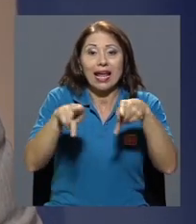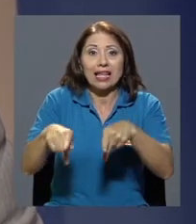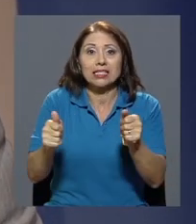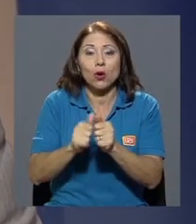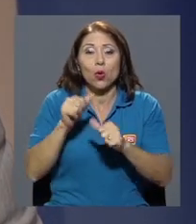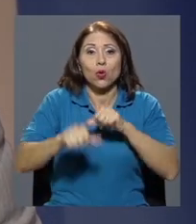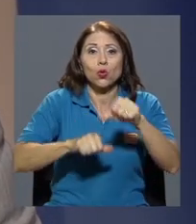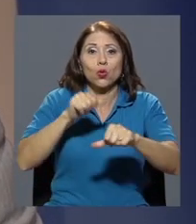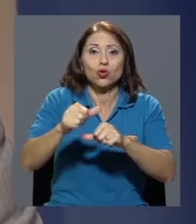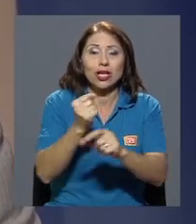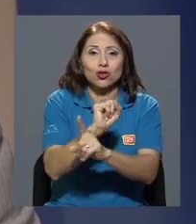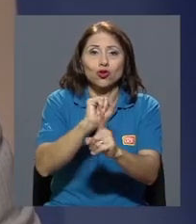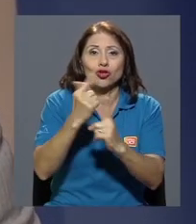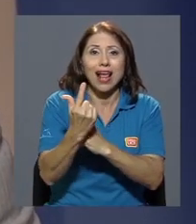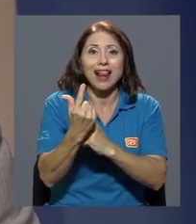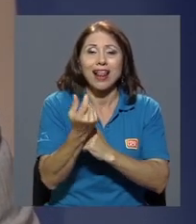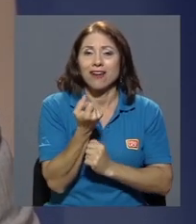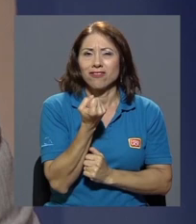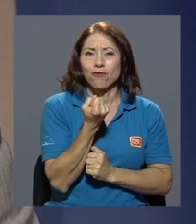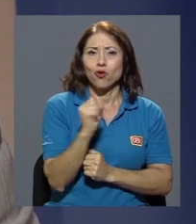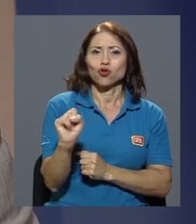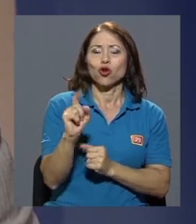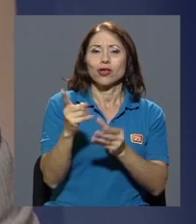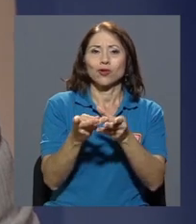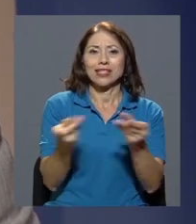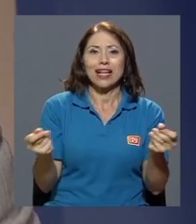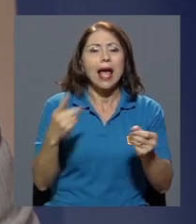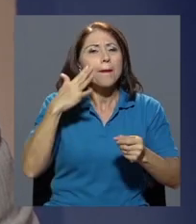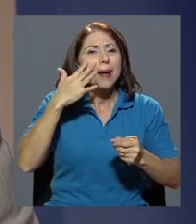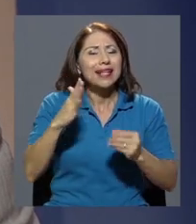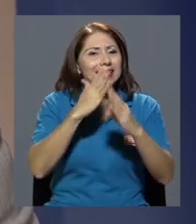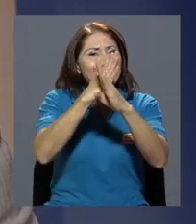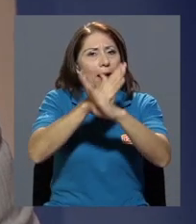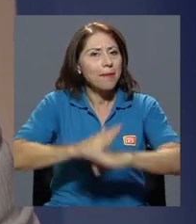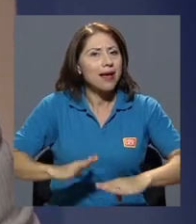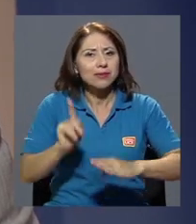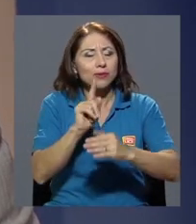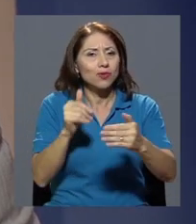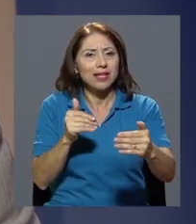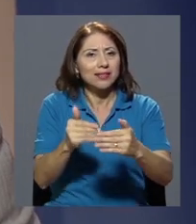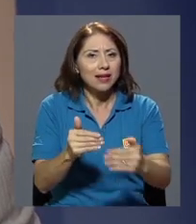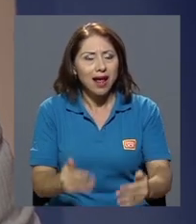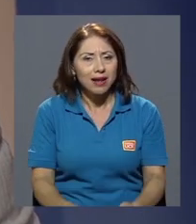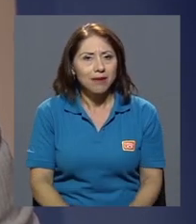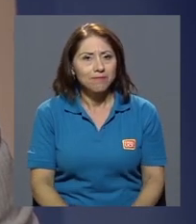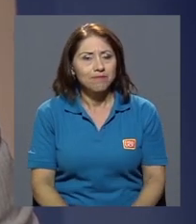la revolución es una salida, porque parece que la paz no está tan cercana.